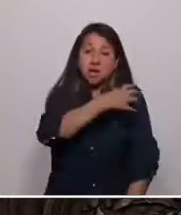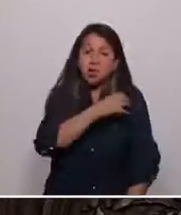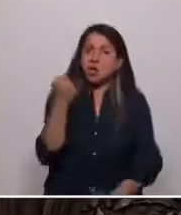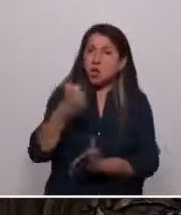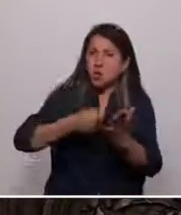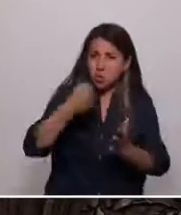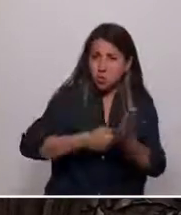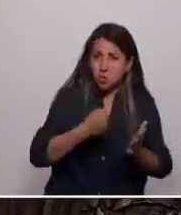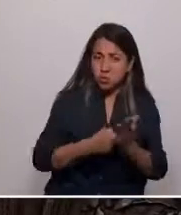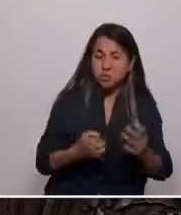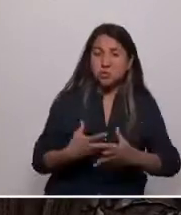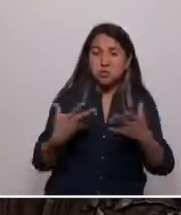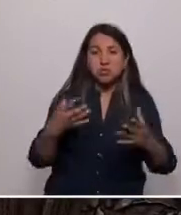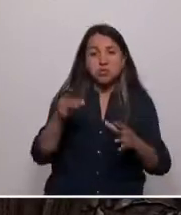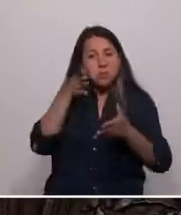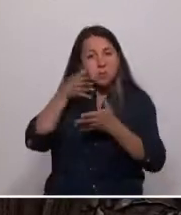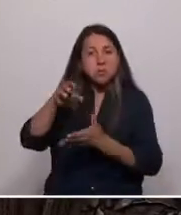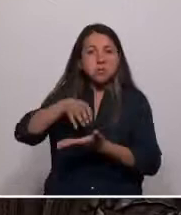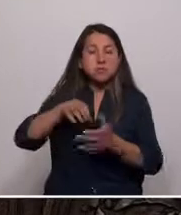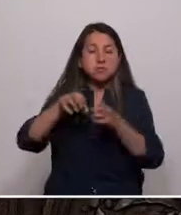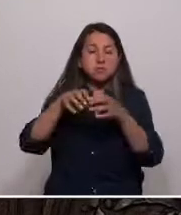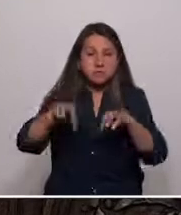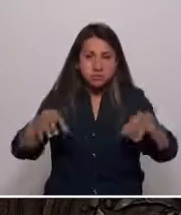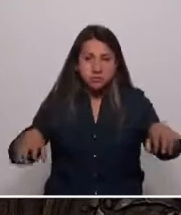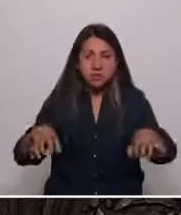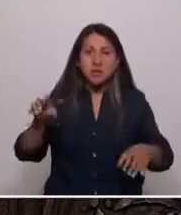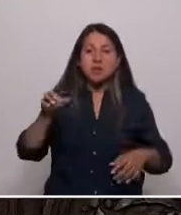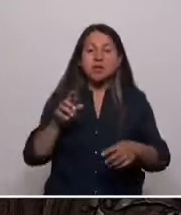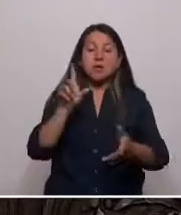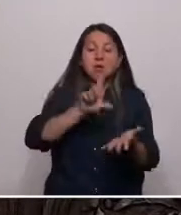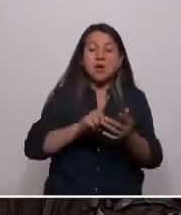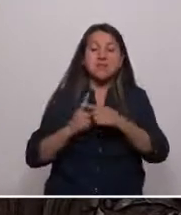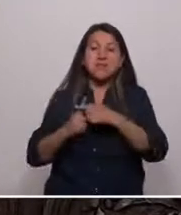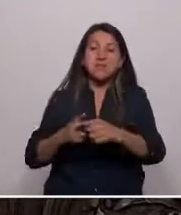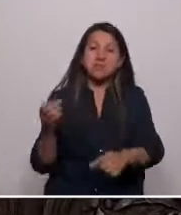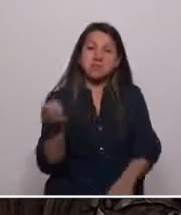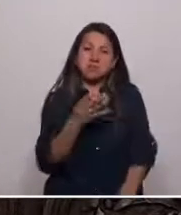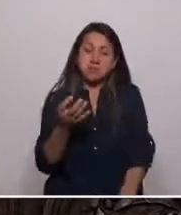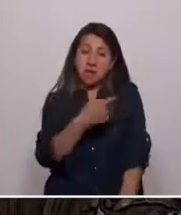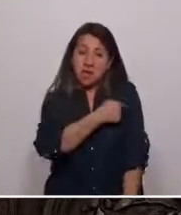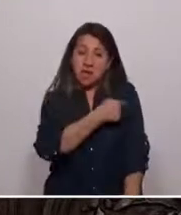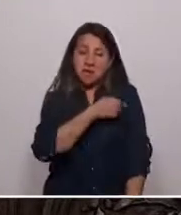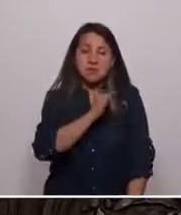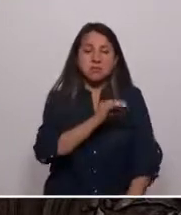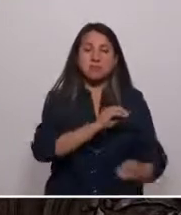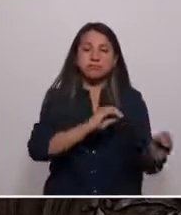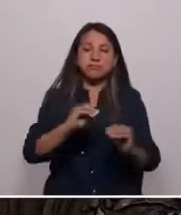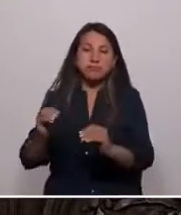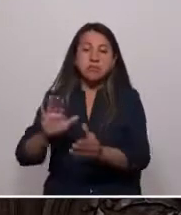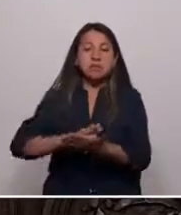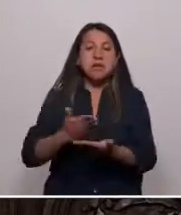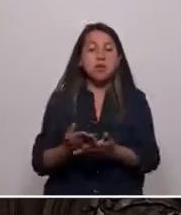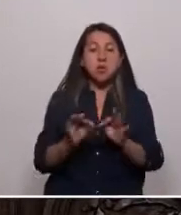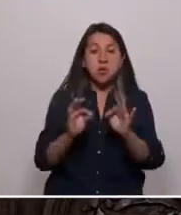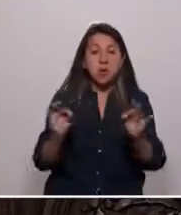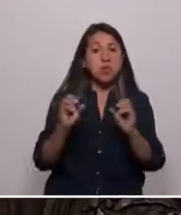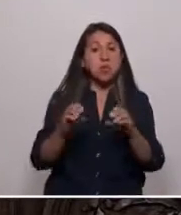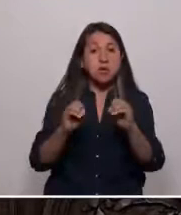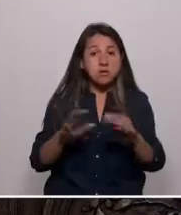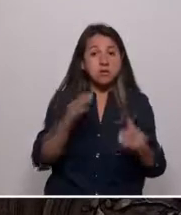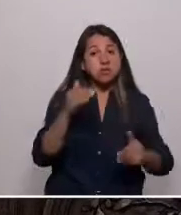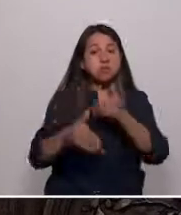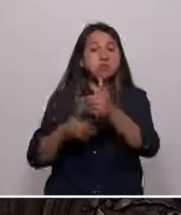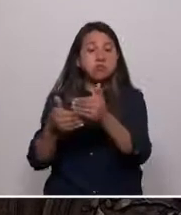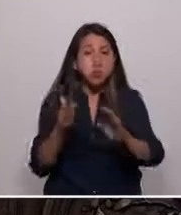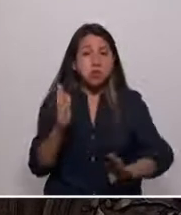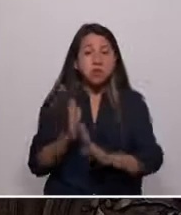visto azotada por el centralismo, las zonas de sacrificio y la postergación en materia de salud, educación y progreso. Un lugar